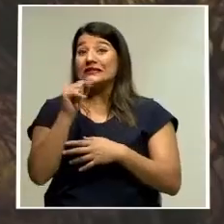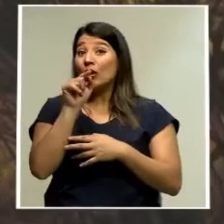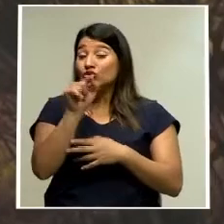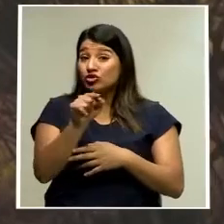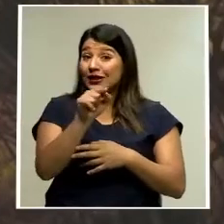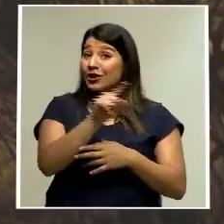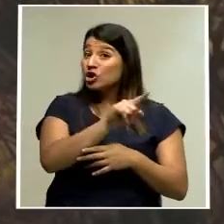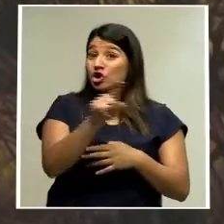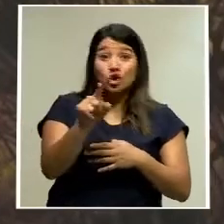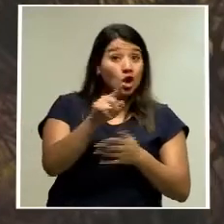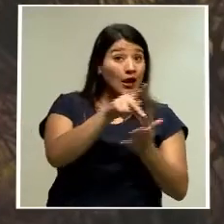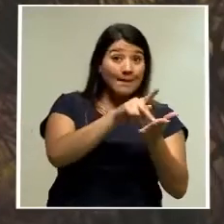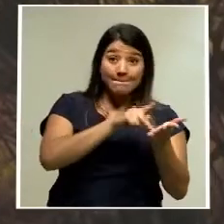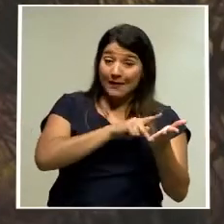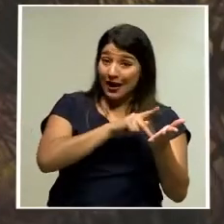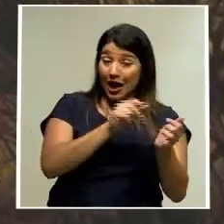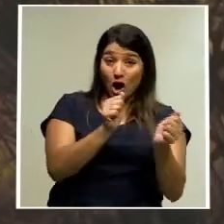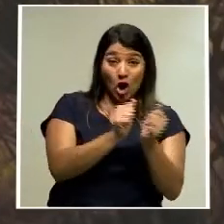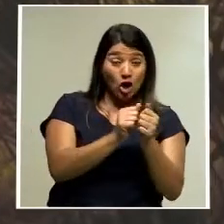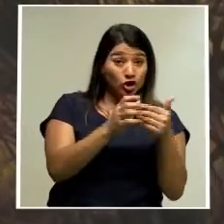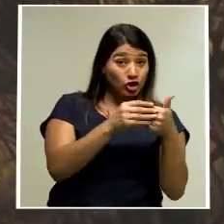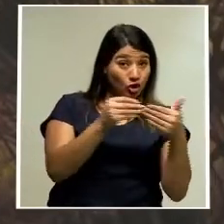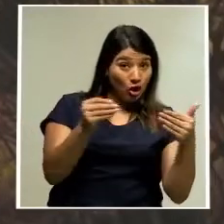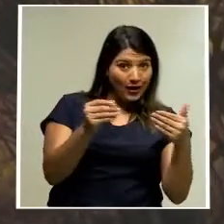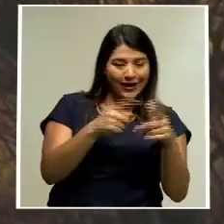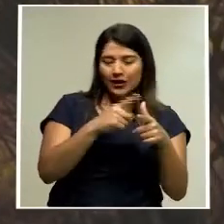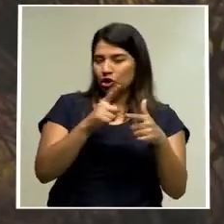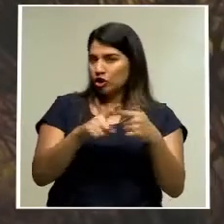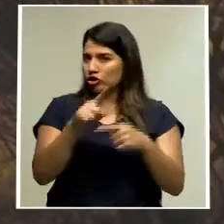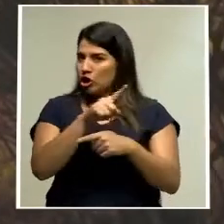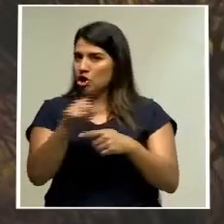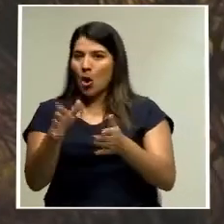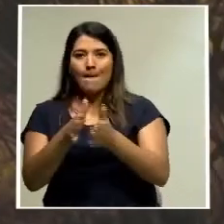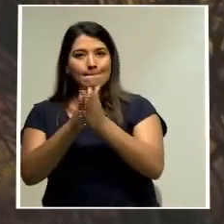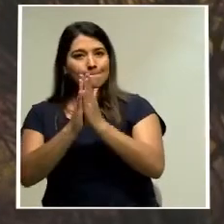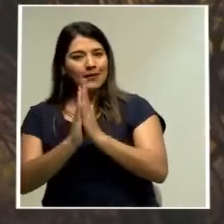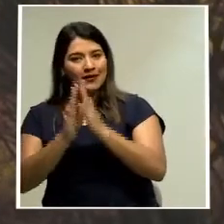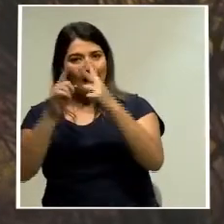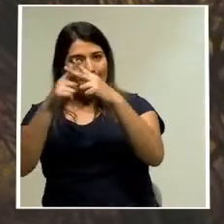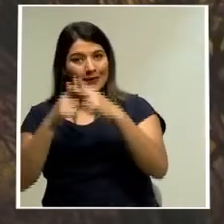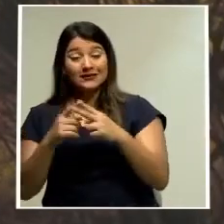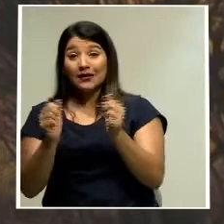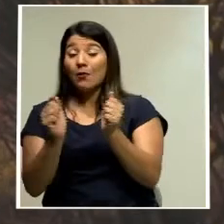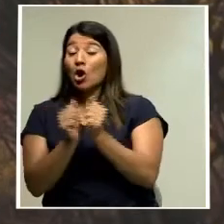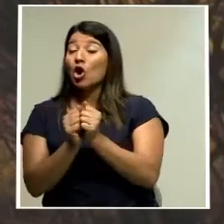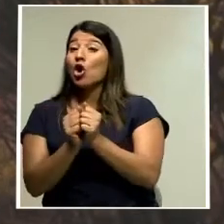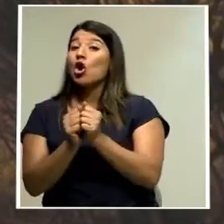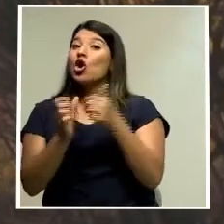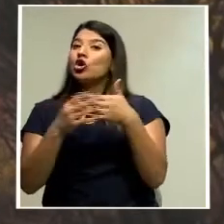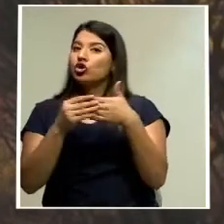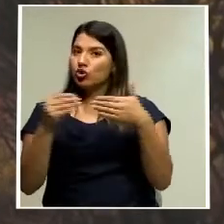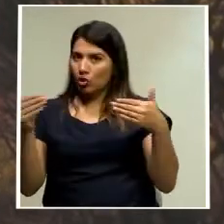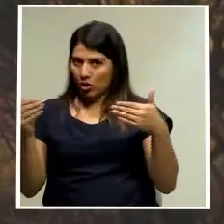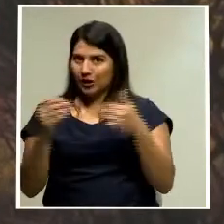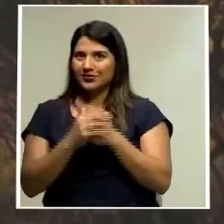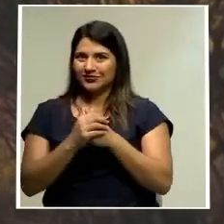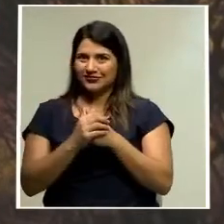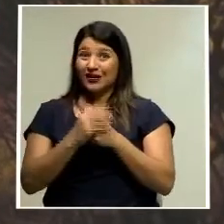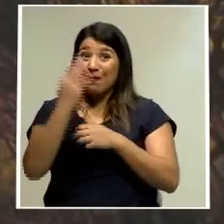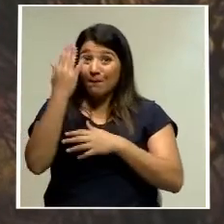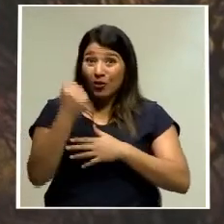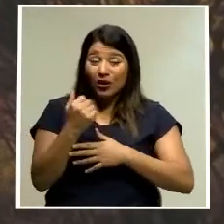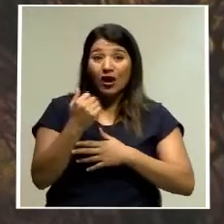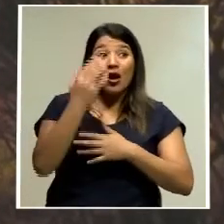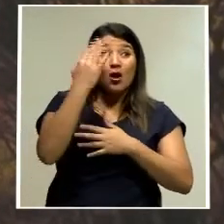en dólares, ¿verdad?, porque posiblemente tendría un incremento en el precio en los próximos meses, ¿verdad?, y entonces tendría que tanta